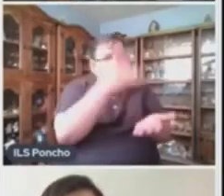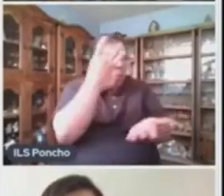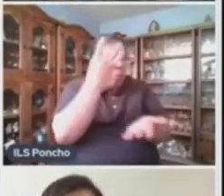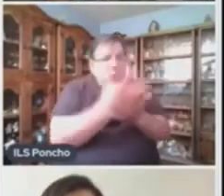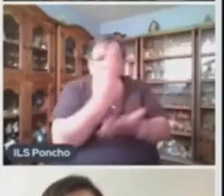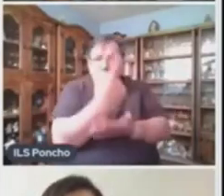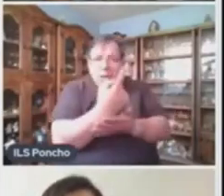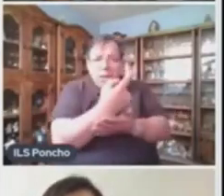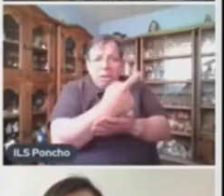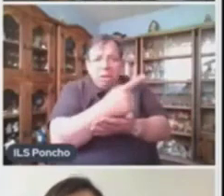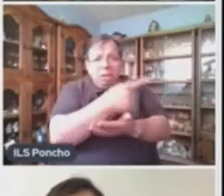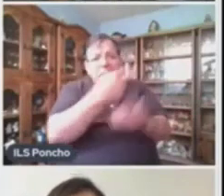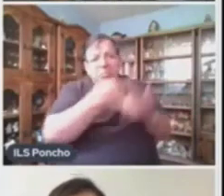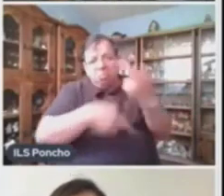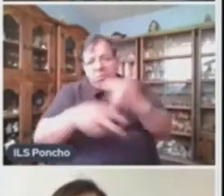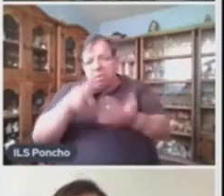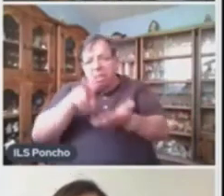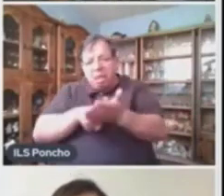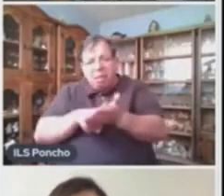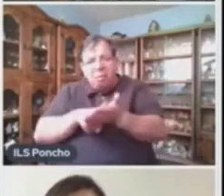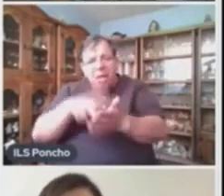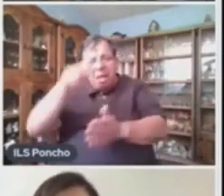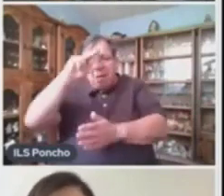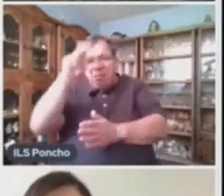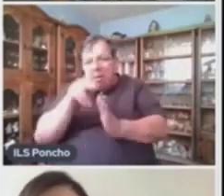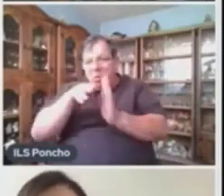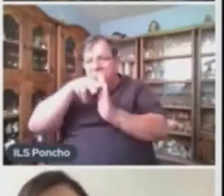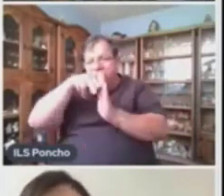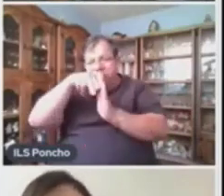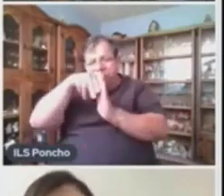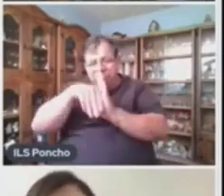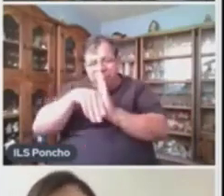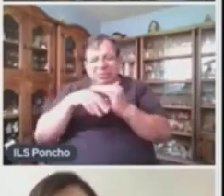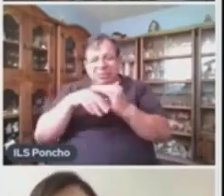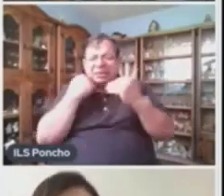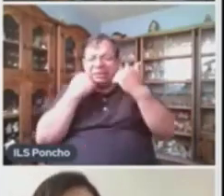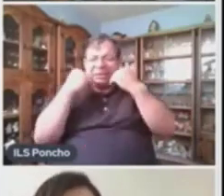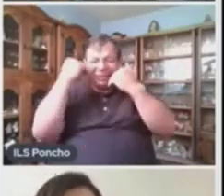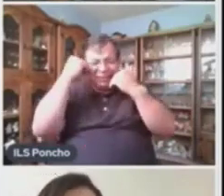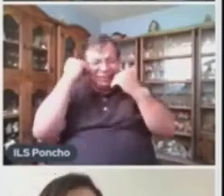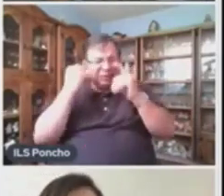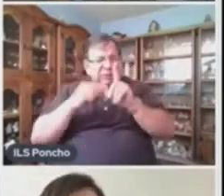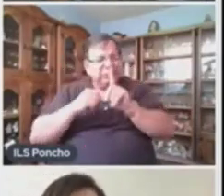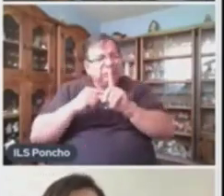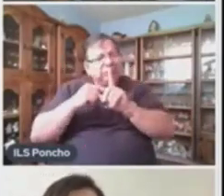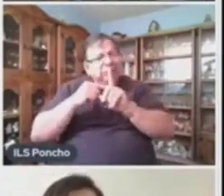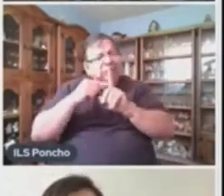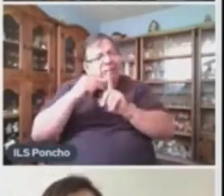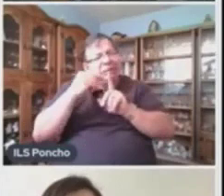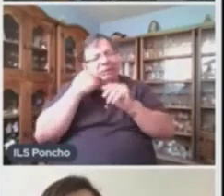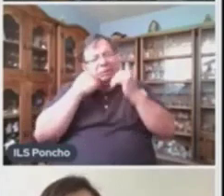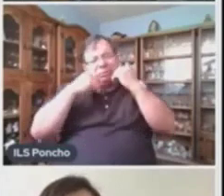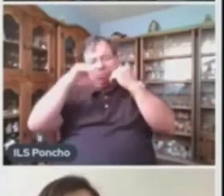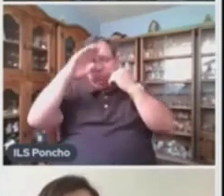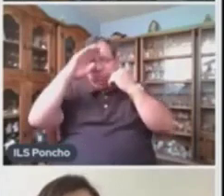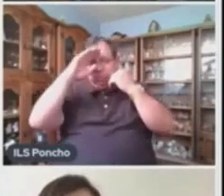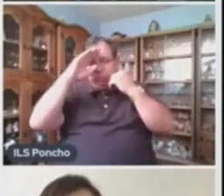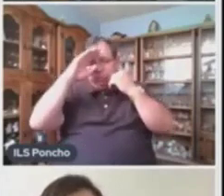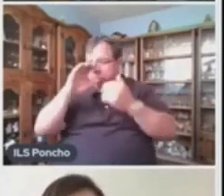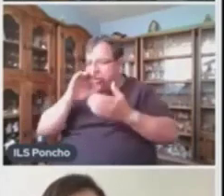desvaneció Más Y más Ante Temperaturas Muy altas El esposo